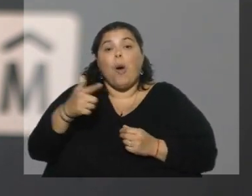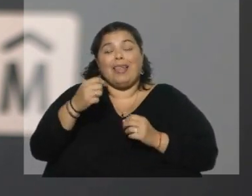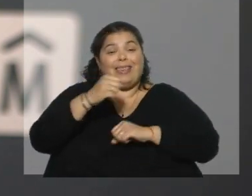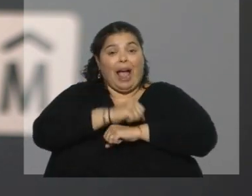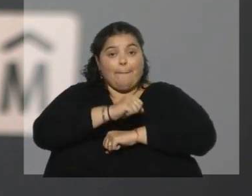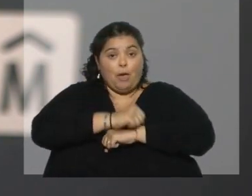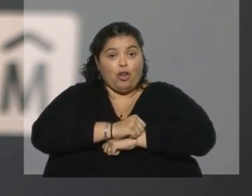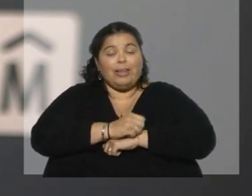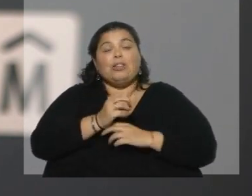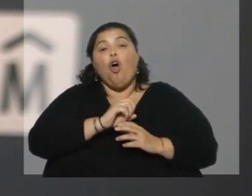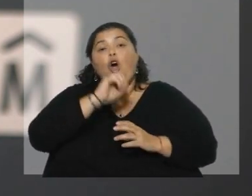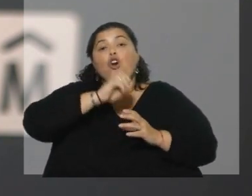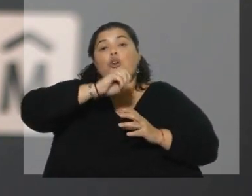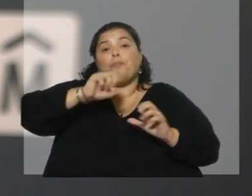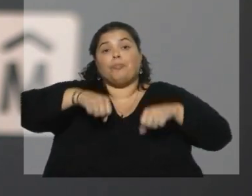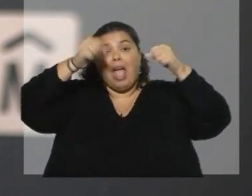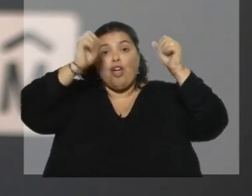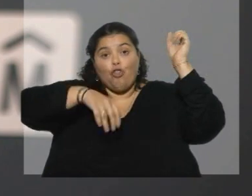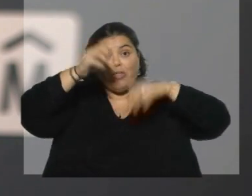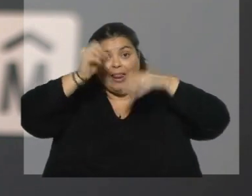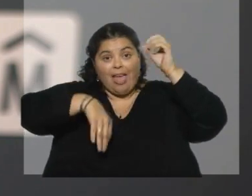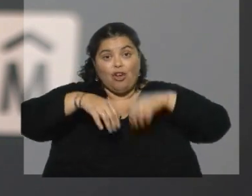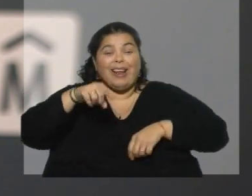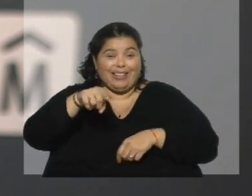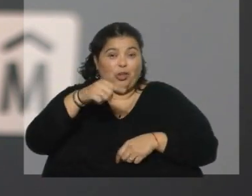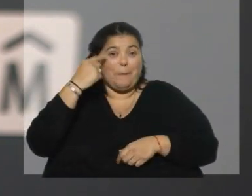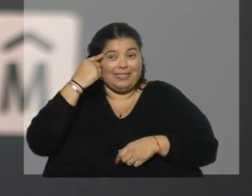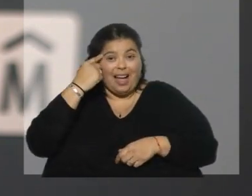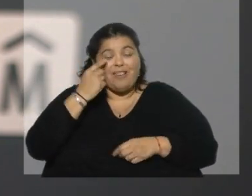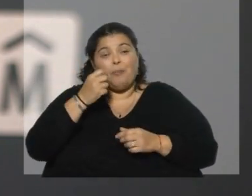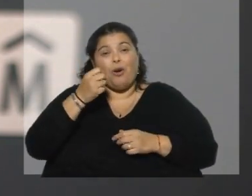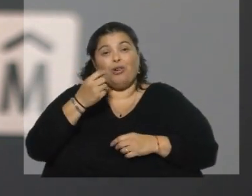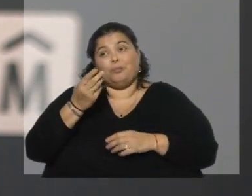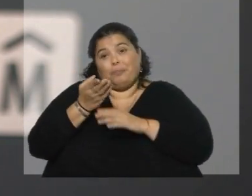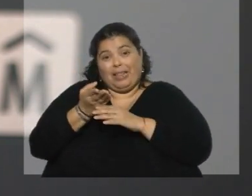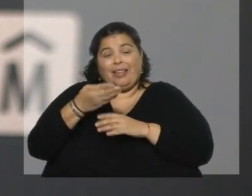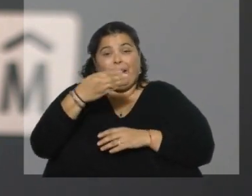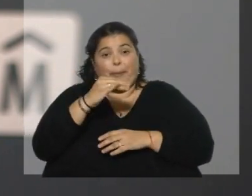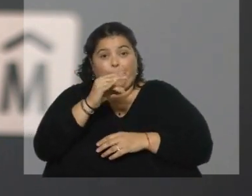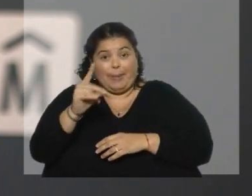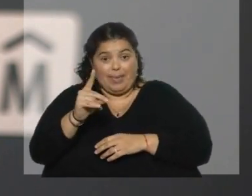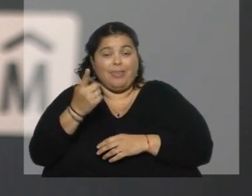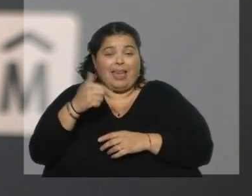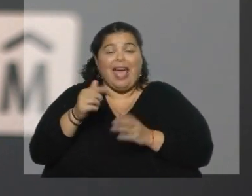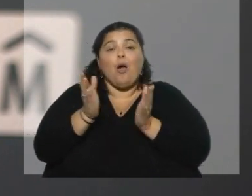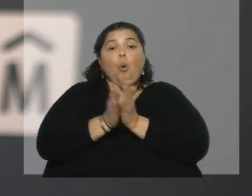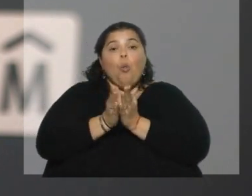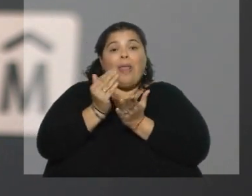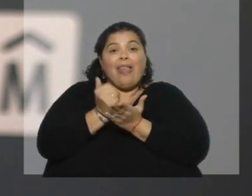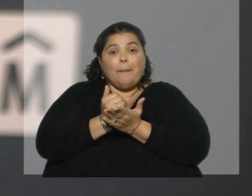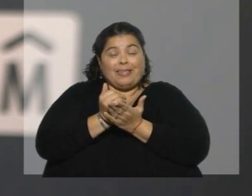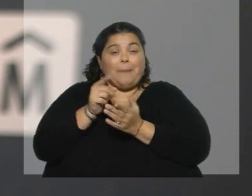y contenedores. Recordemos que esta era una de las inversiones que teníamos previstas en el programa del BID, que fue bloqueado en la Junta